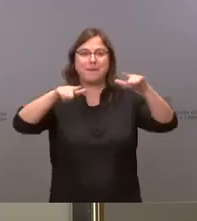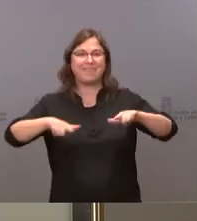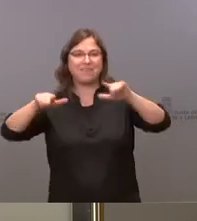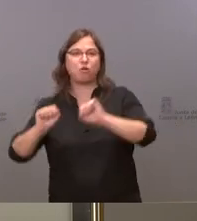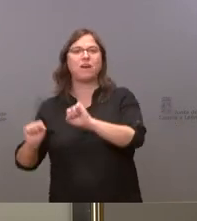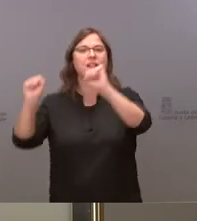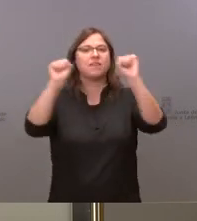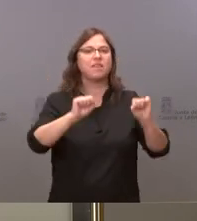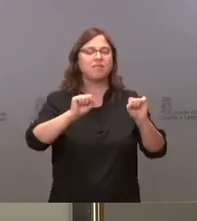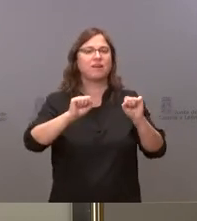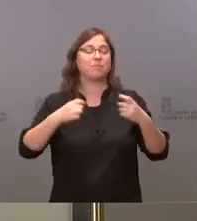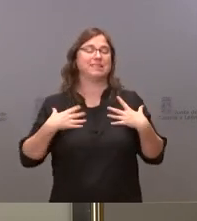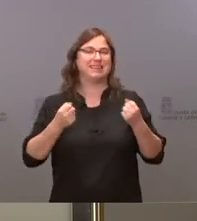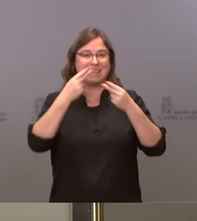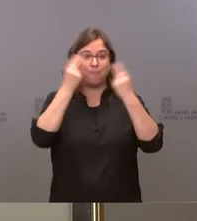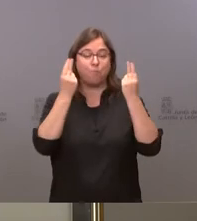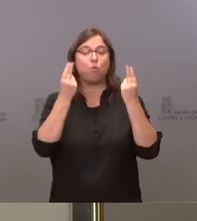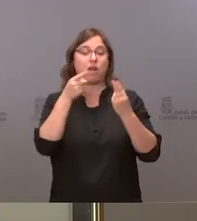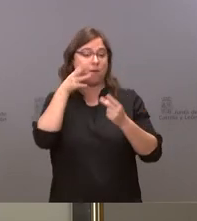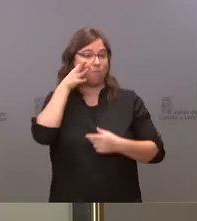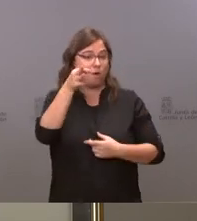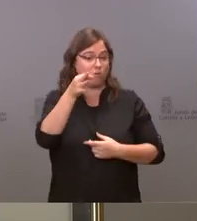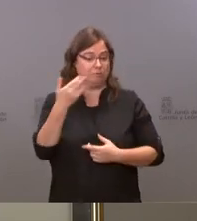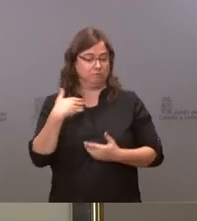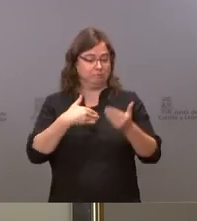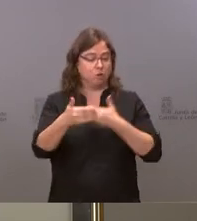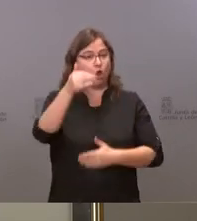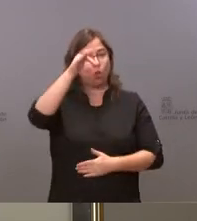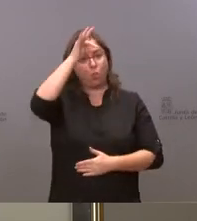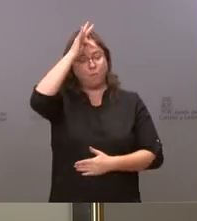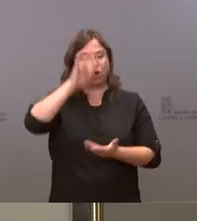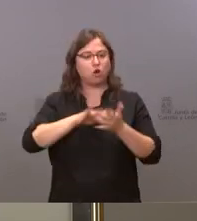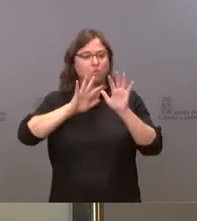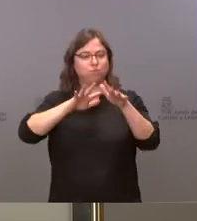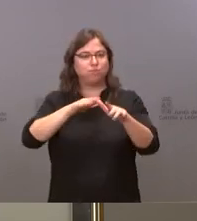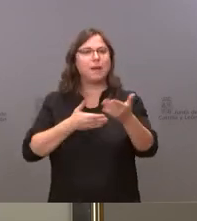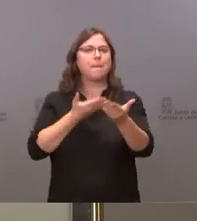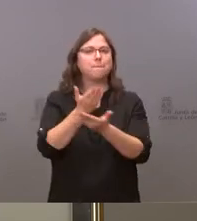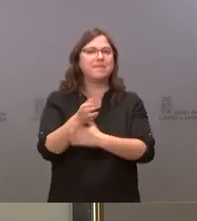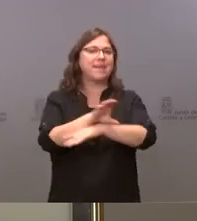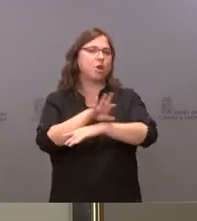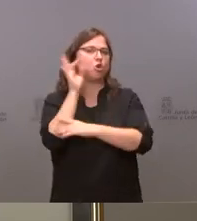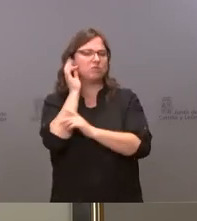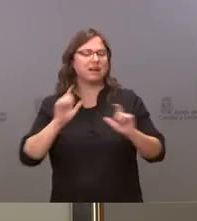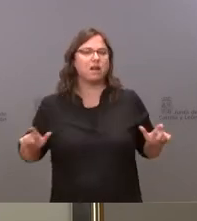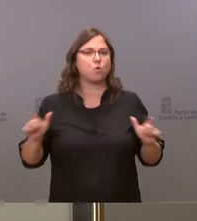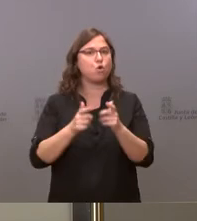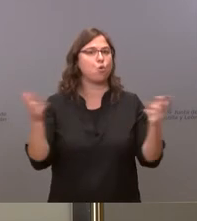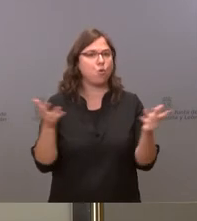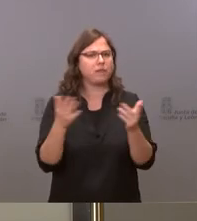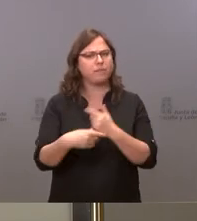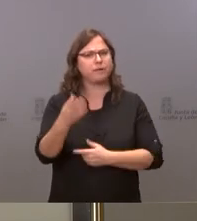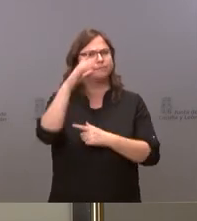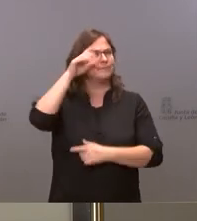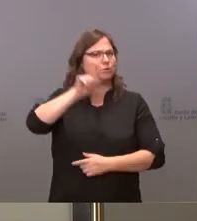sanidad pública rural que se manifiestan en Segovia el domingo que han pedido una reunión urgente con la consejera para que los tenga en cuenta en la elaboración de esa